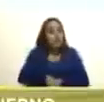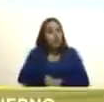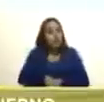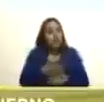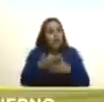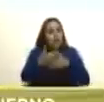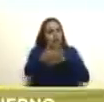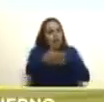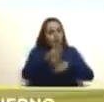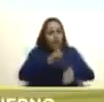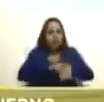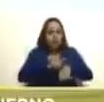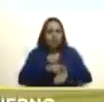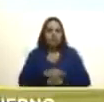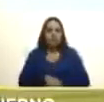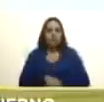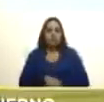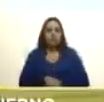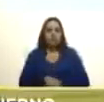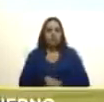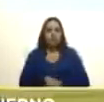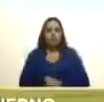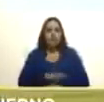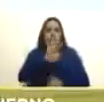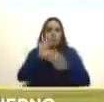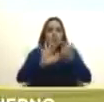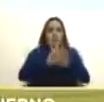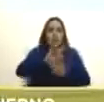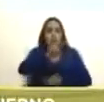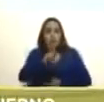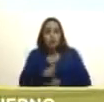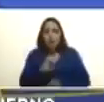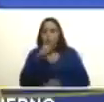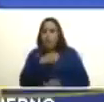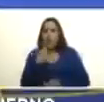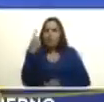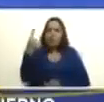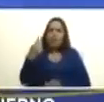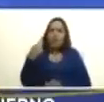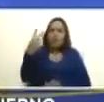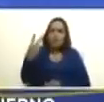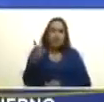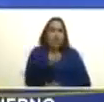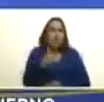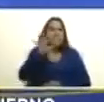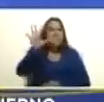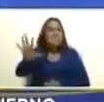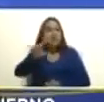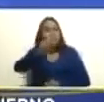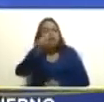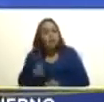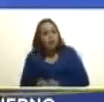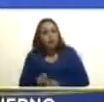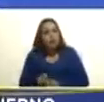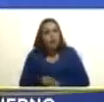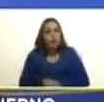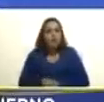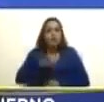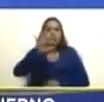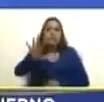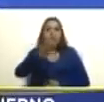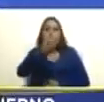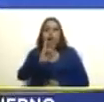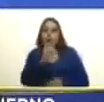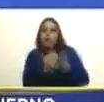largo con cinco preguntas no era una no eran dos cinco donde las preguntas obtengan todos